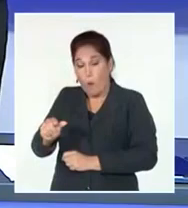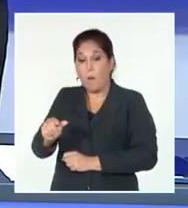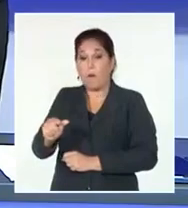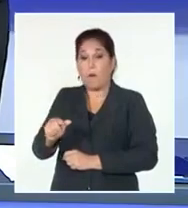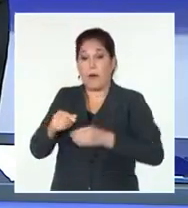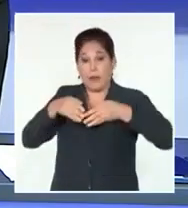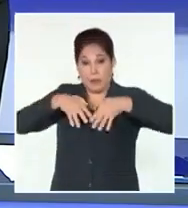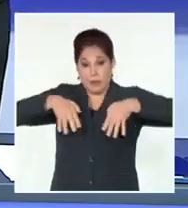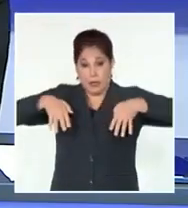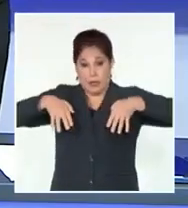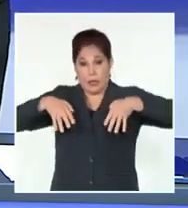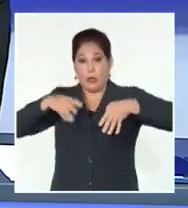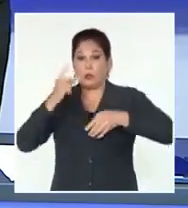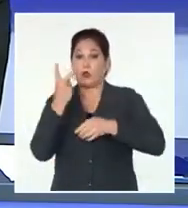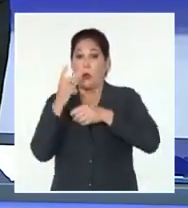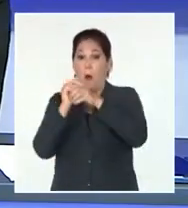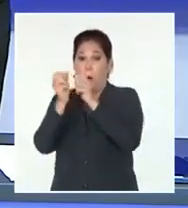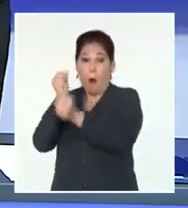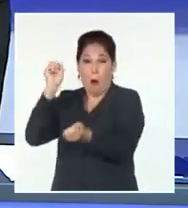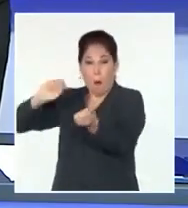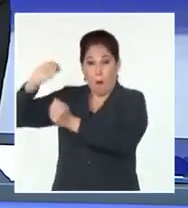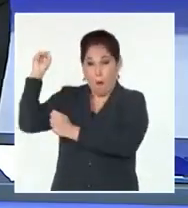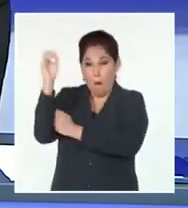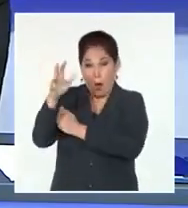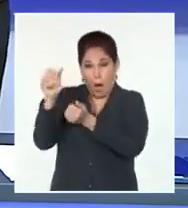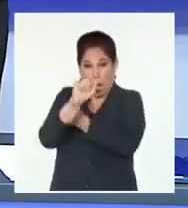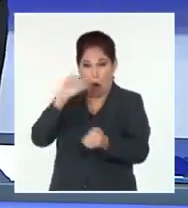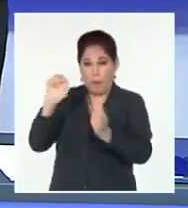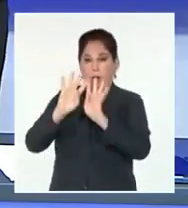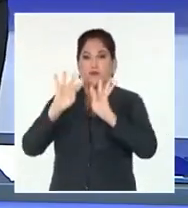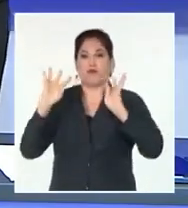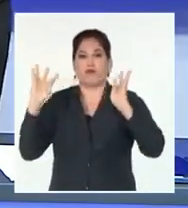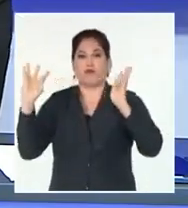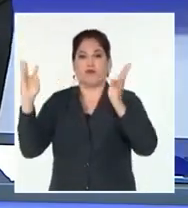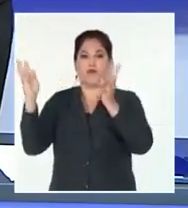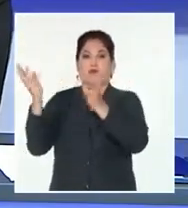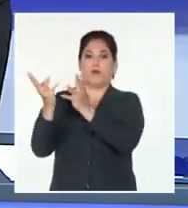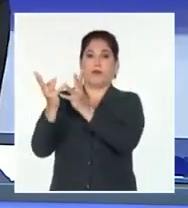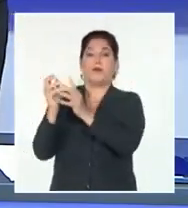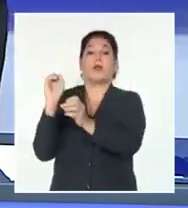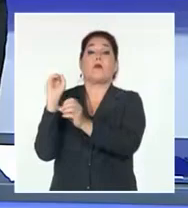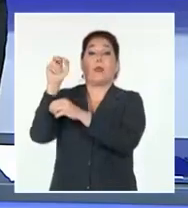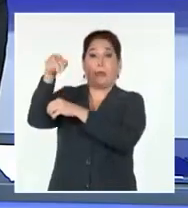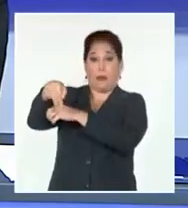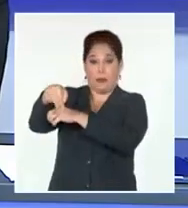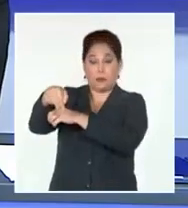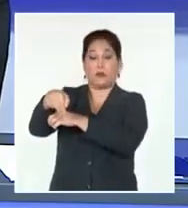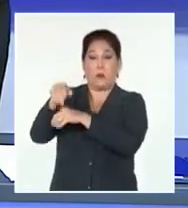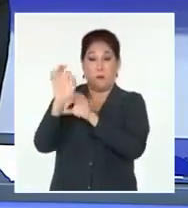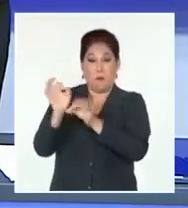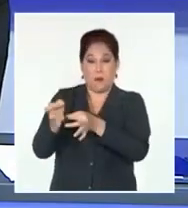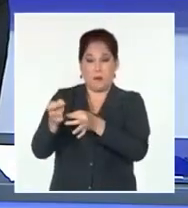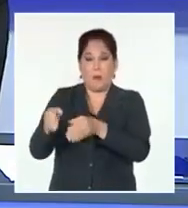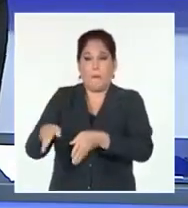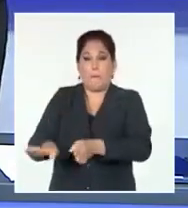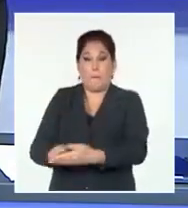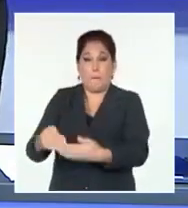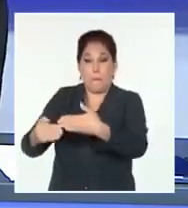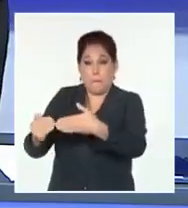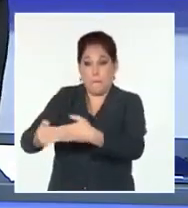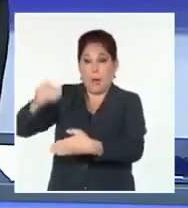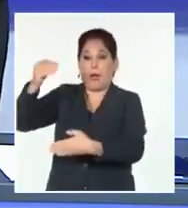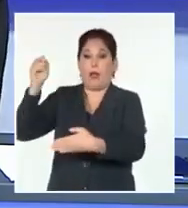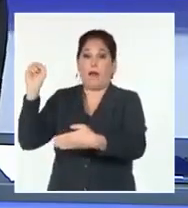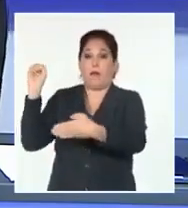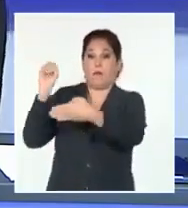acera dos cócteles Molotov sobre la cerca perimetral de la instalación, los que impactaron en la pared frontal de esa misión